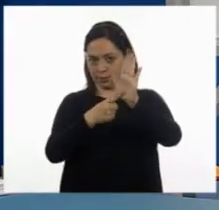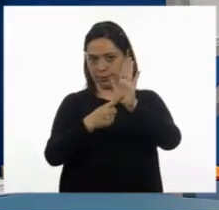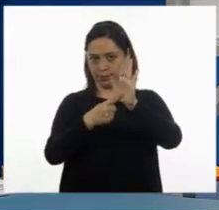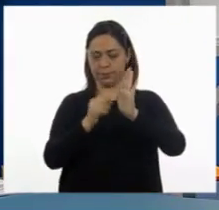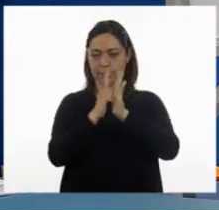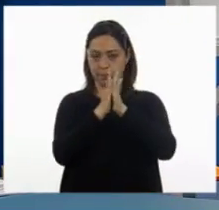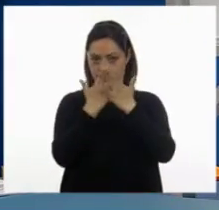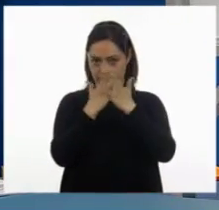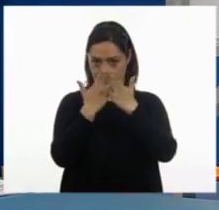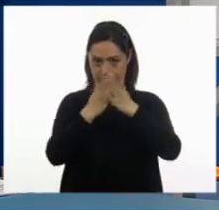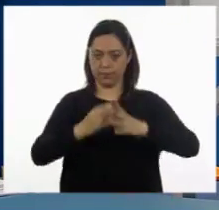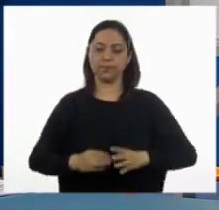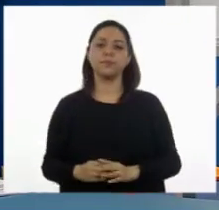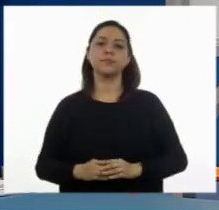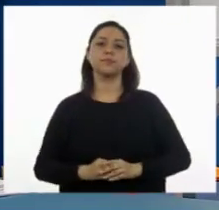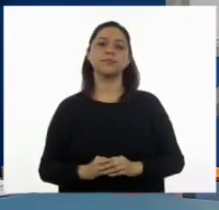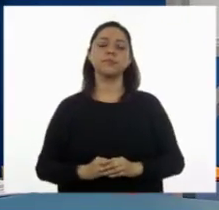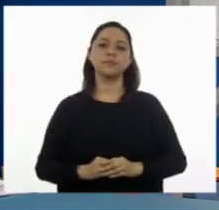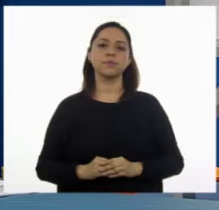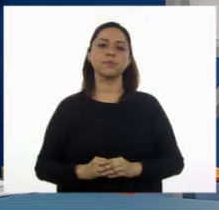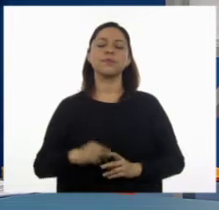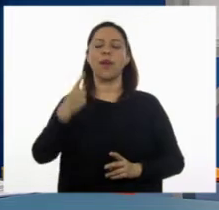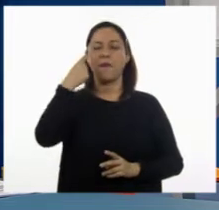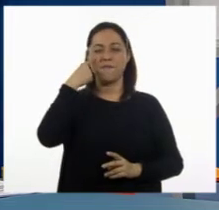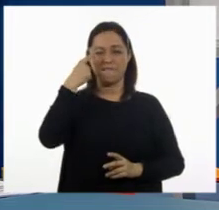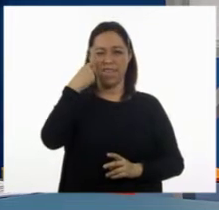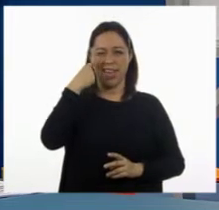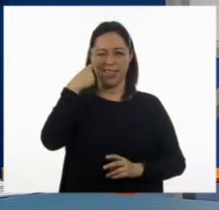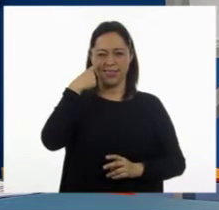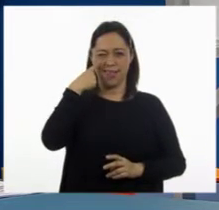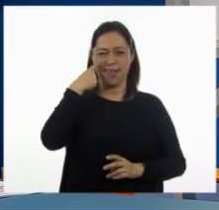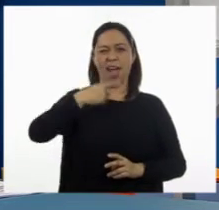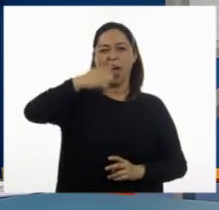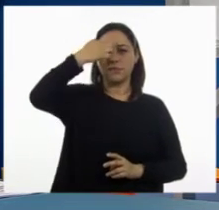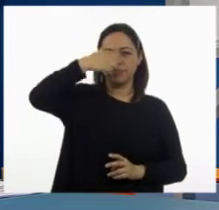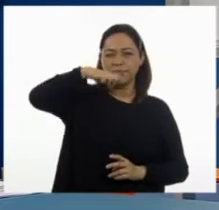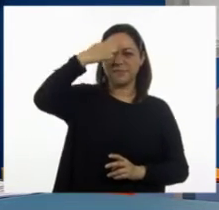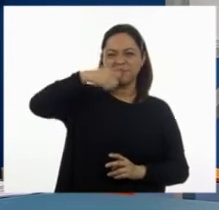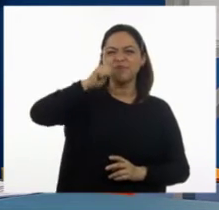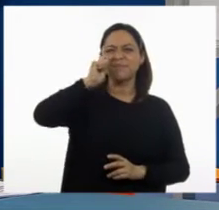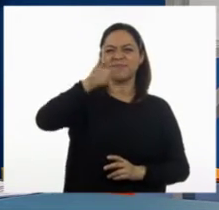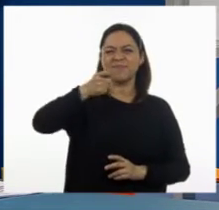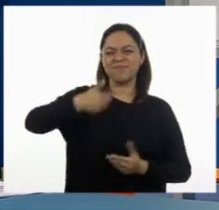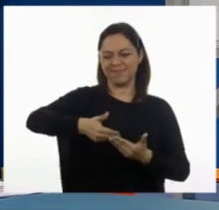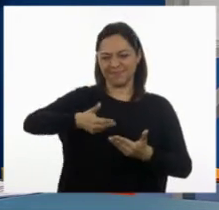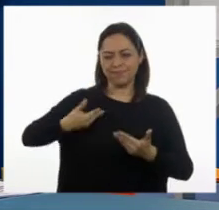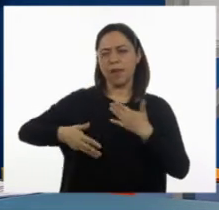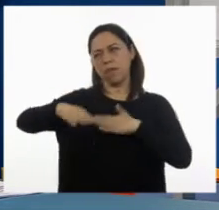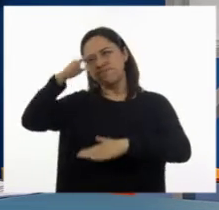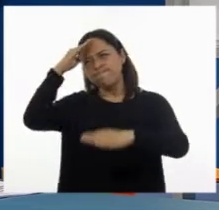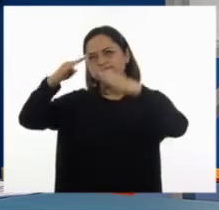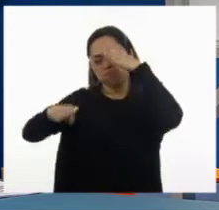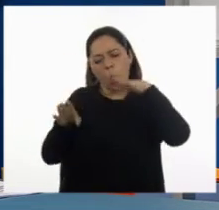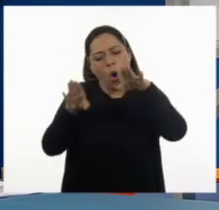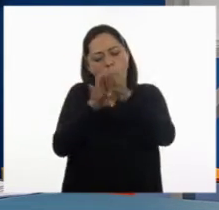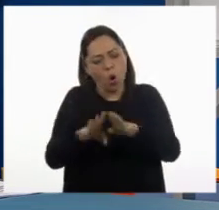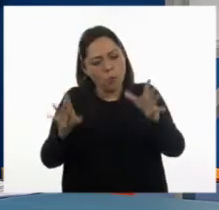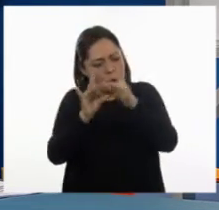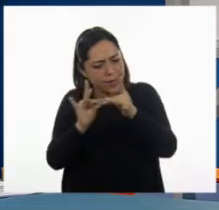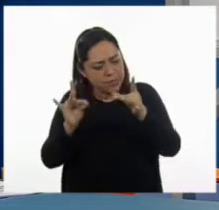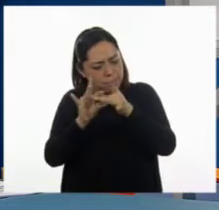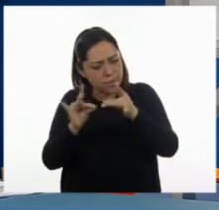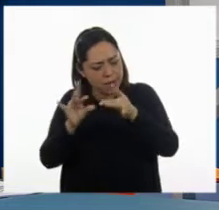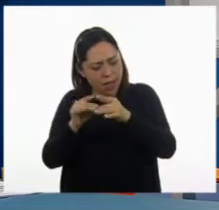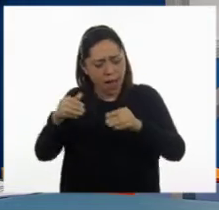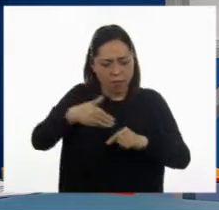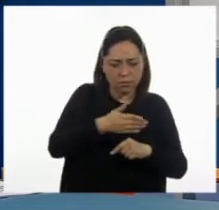matemáticos. Ahora, vamos a aprovechar un poquito la experiencia que acabamos de tener al reflexionar sobre las indicaciones, sobre el camino que